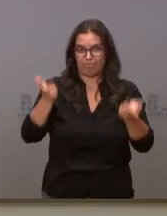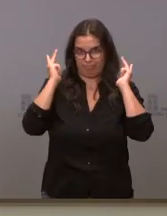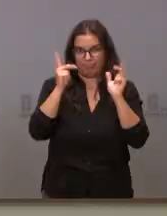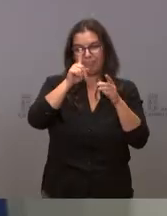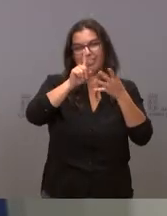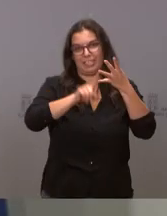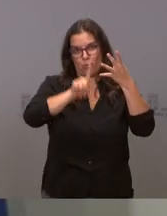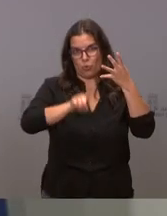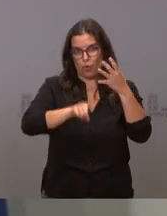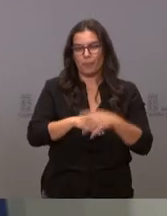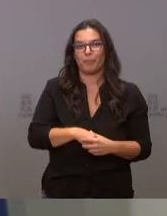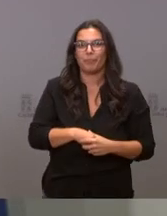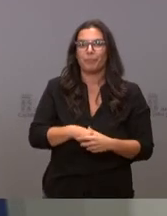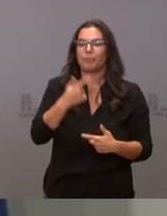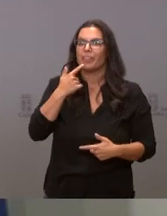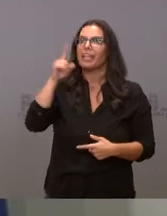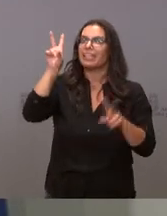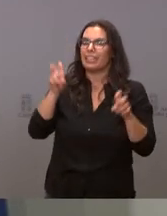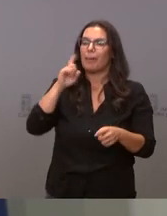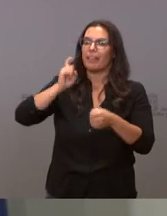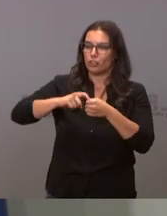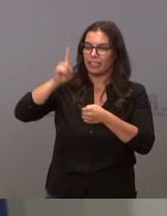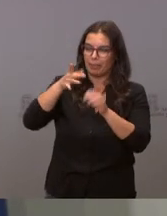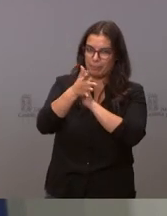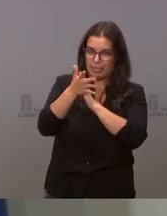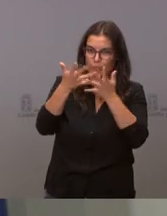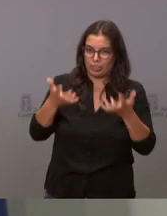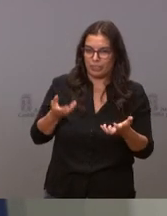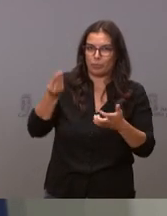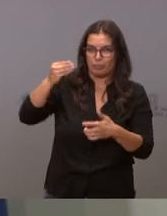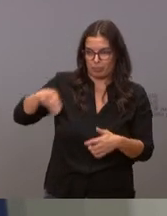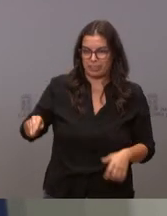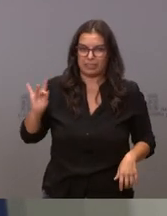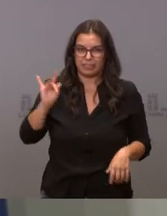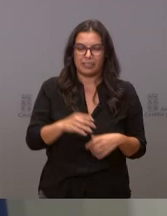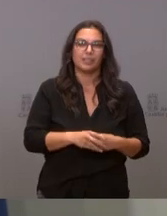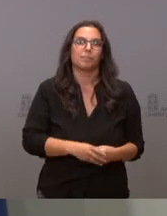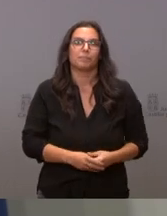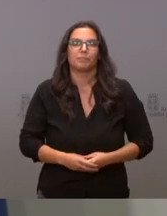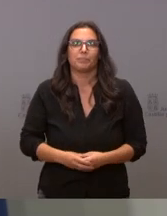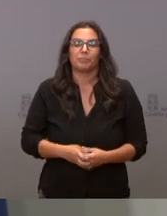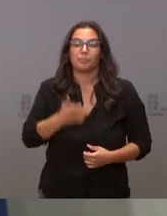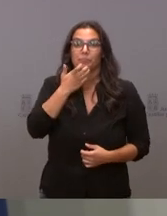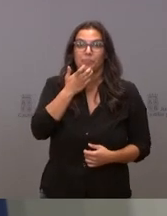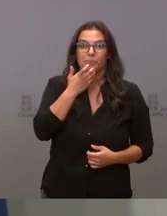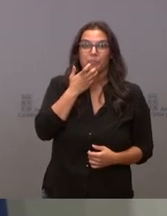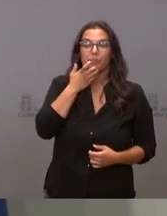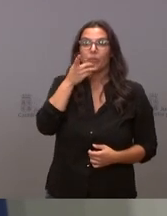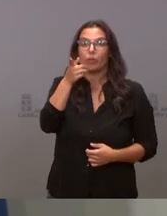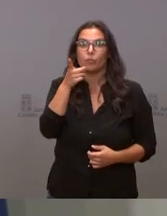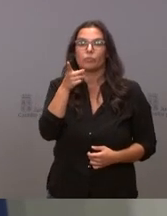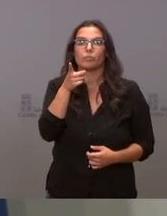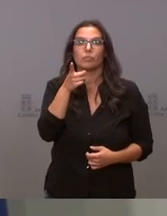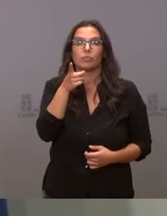bueno pues no se preocupe ya también se lo pasaremos por escrito ya lo he dicho ya miré si usted mantiene una relación con una